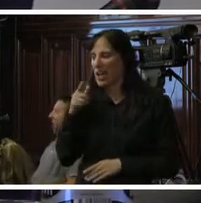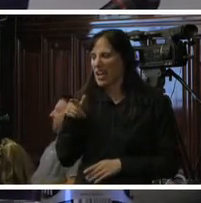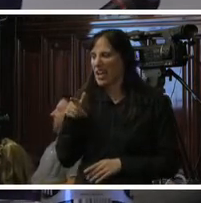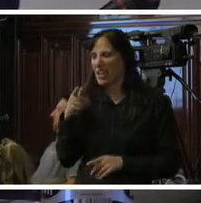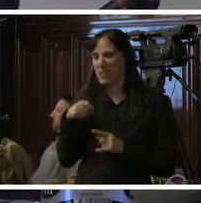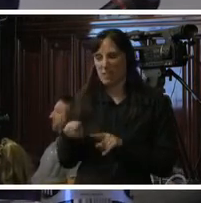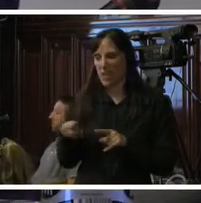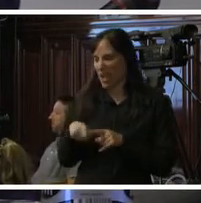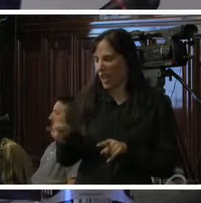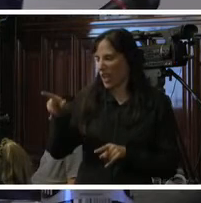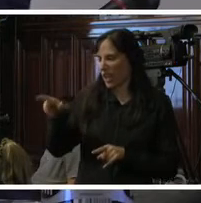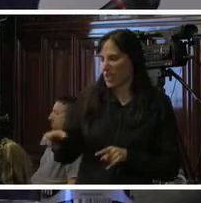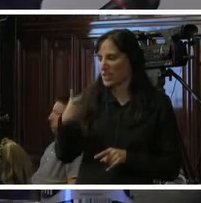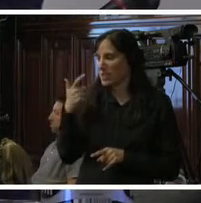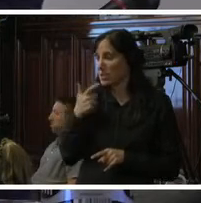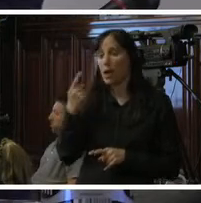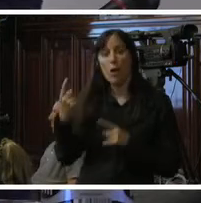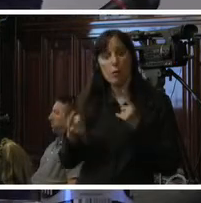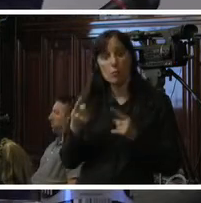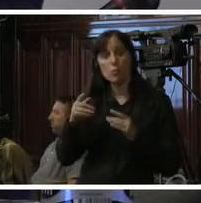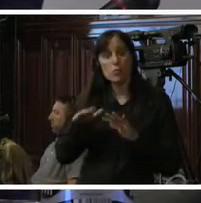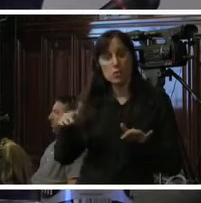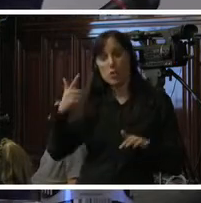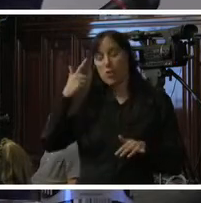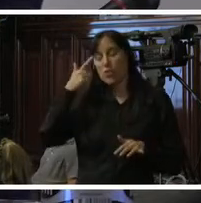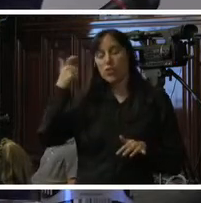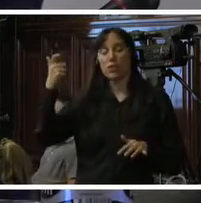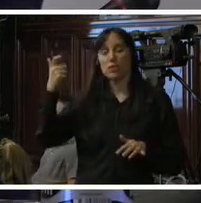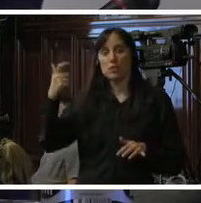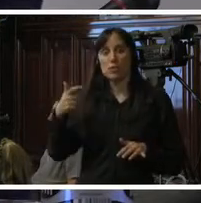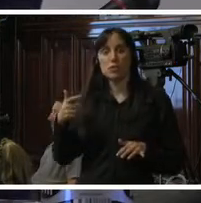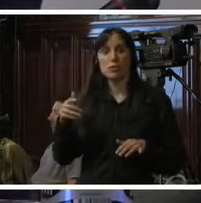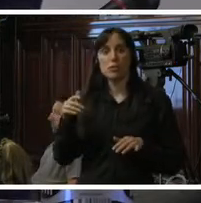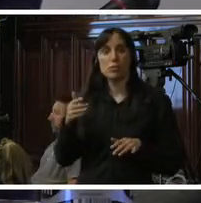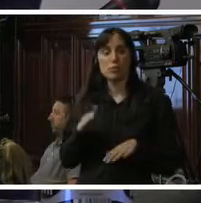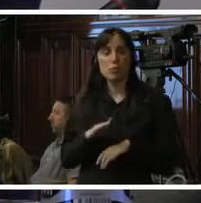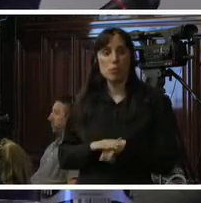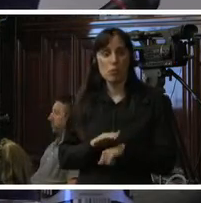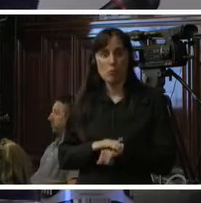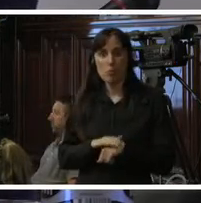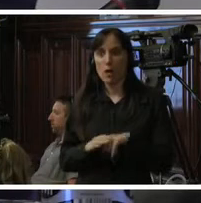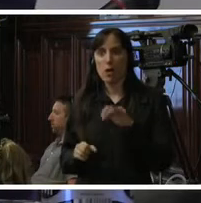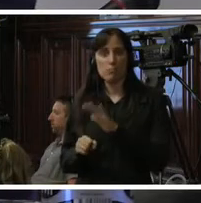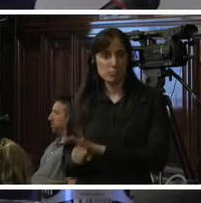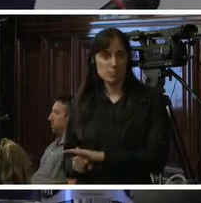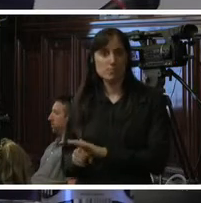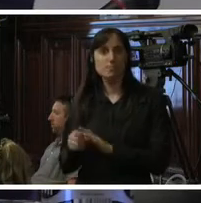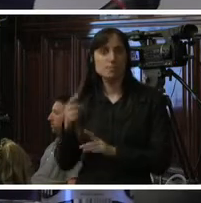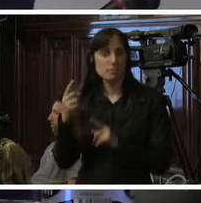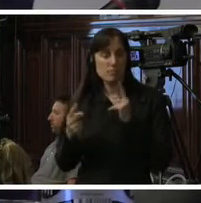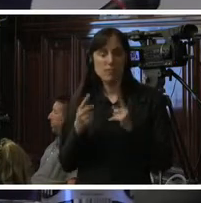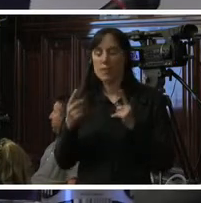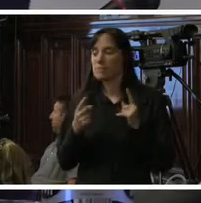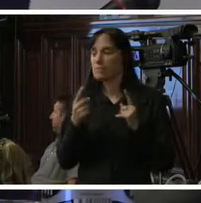niños que finalmente terminan suicidándose por causa de esta burla a la que son sometidos